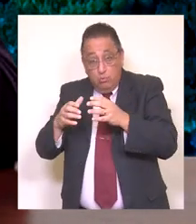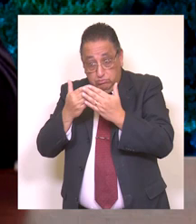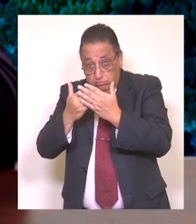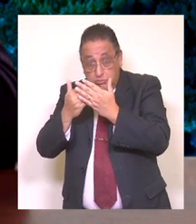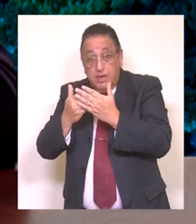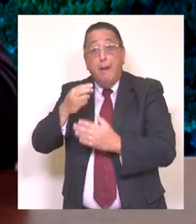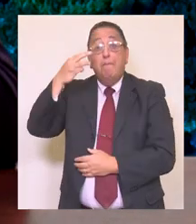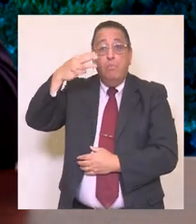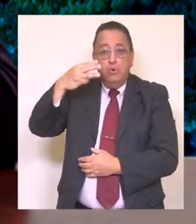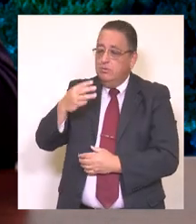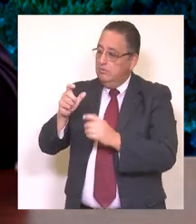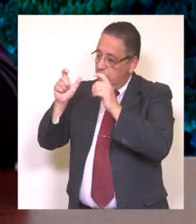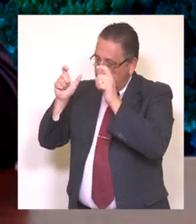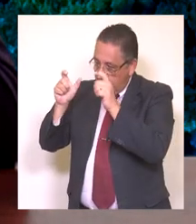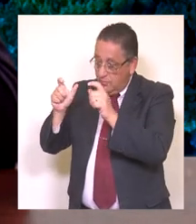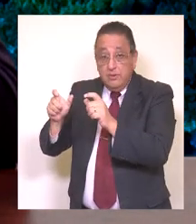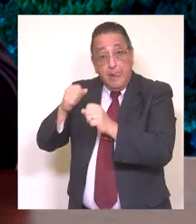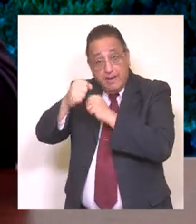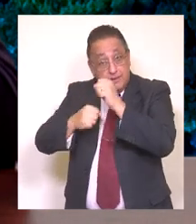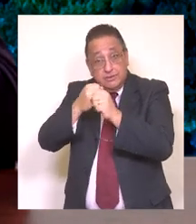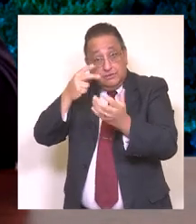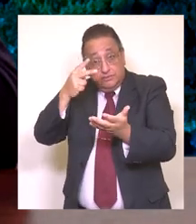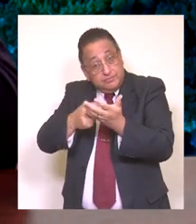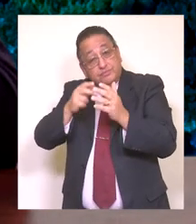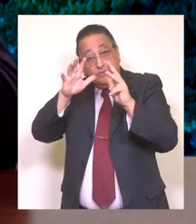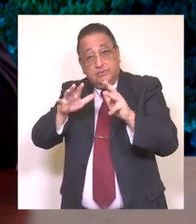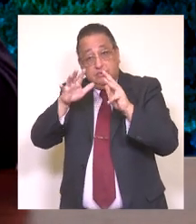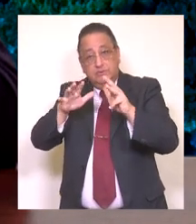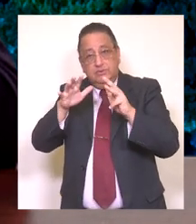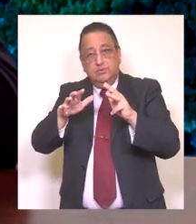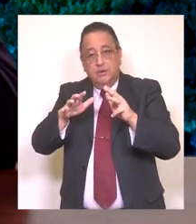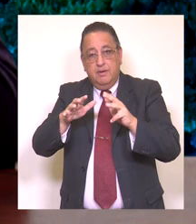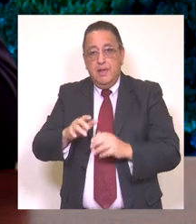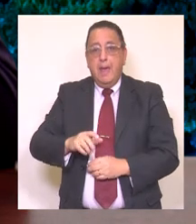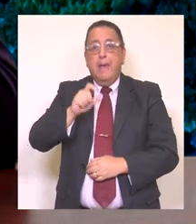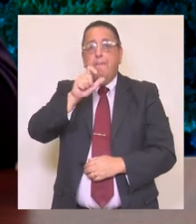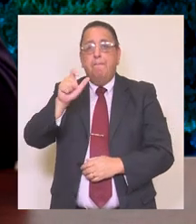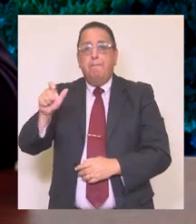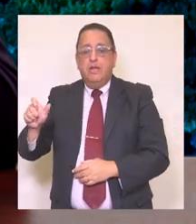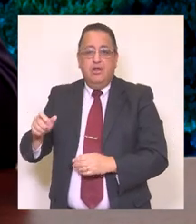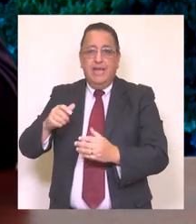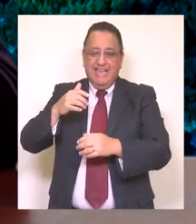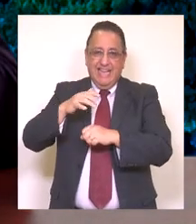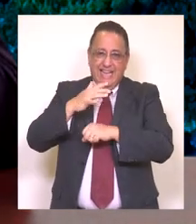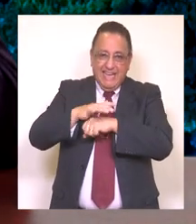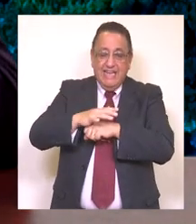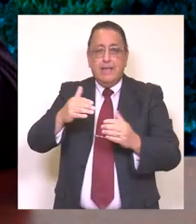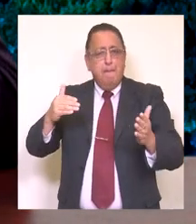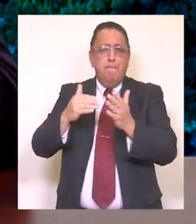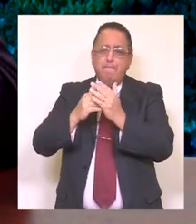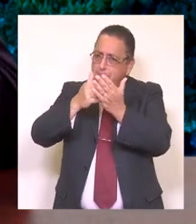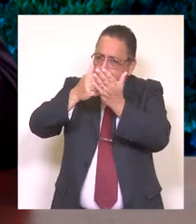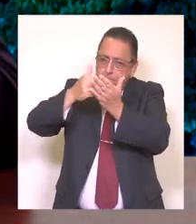la administración de nuestra municipalidad y durante el 2019 tuvo a su cargo más